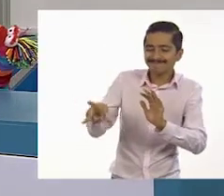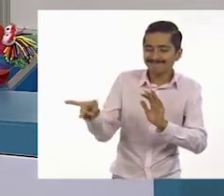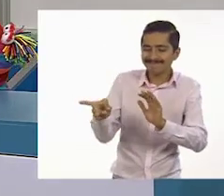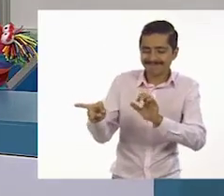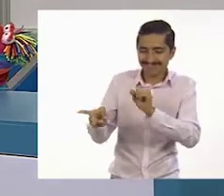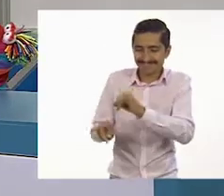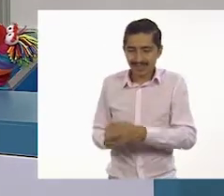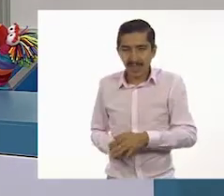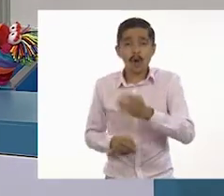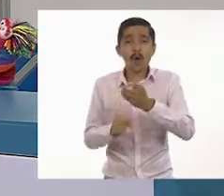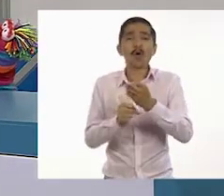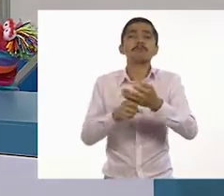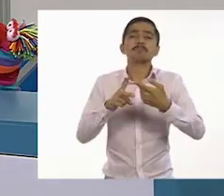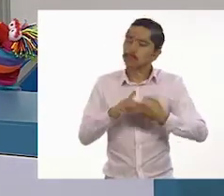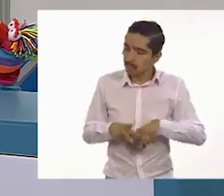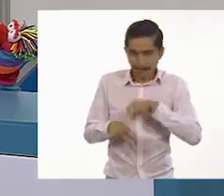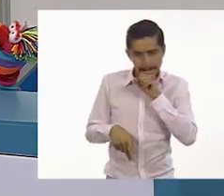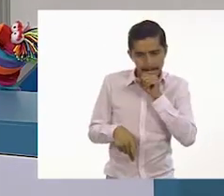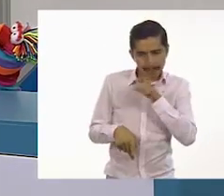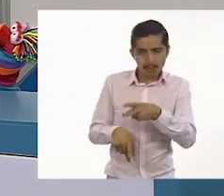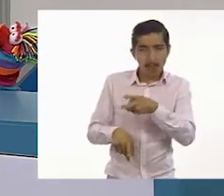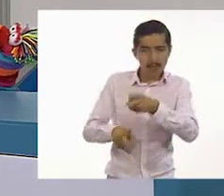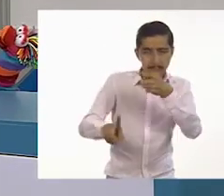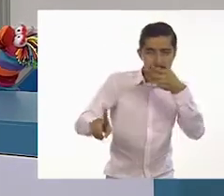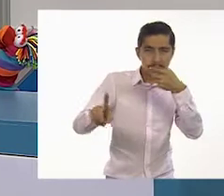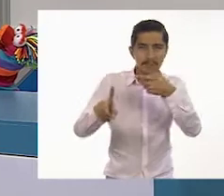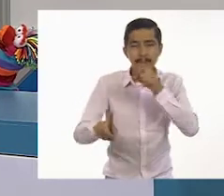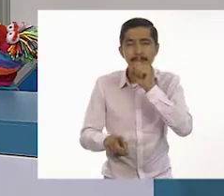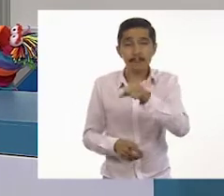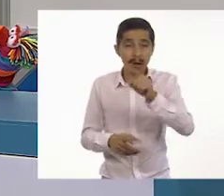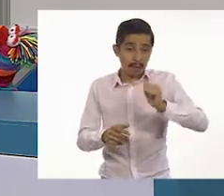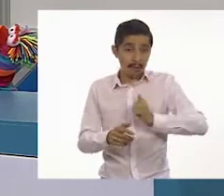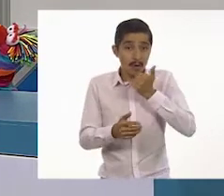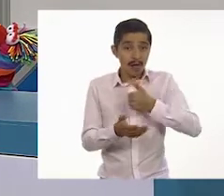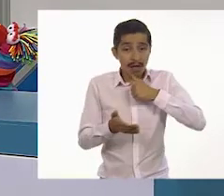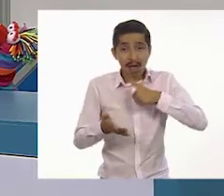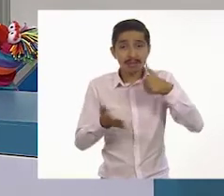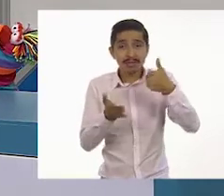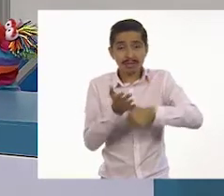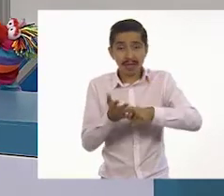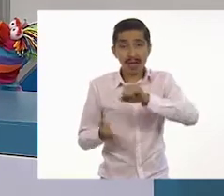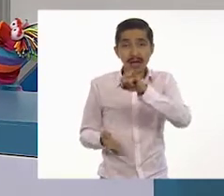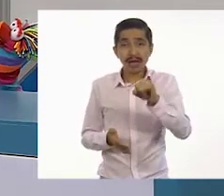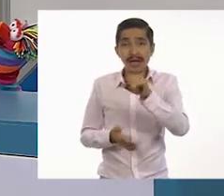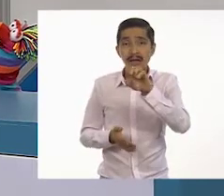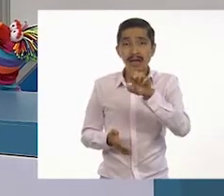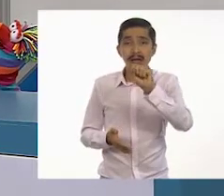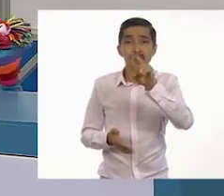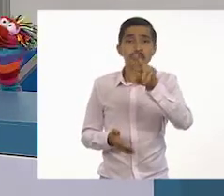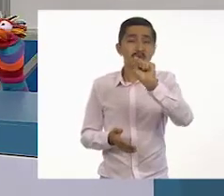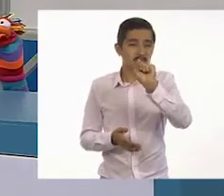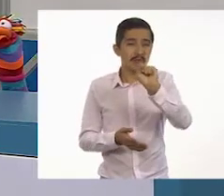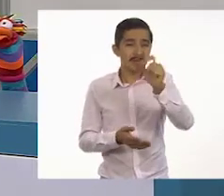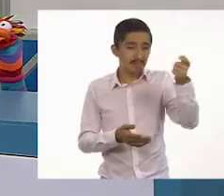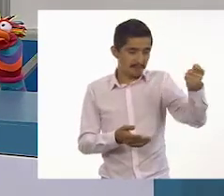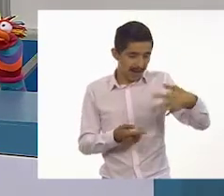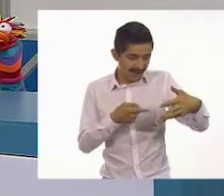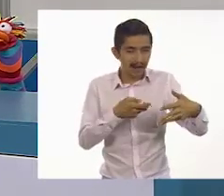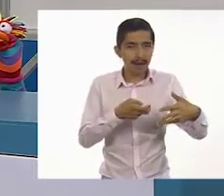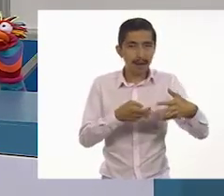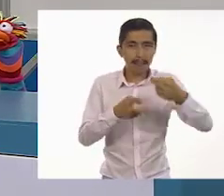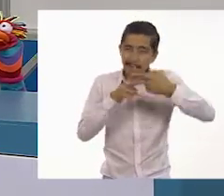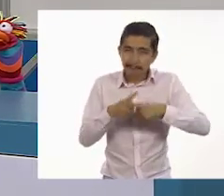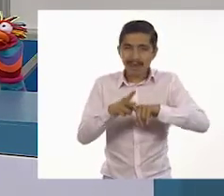Hoy continuaremos por el mismo camino. Aprovecharemos la carta que nos mandó Jesús. Para comenzar, les plantearé lo